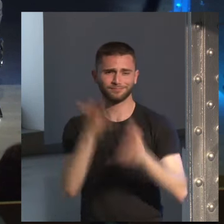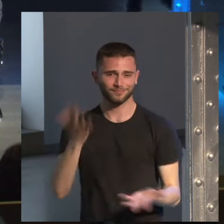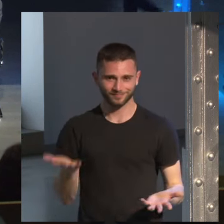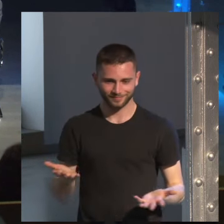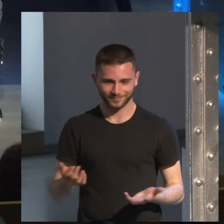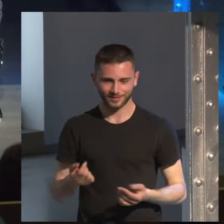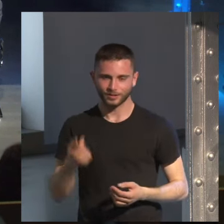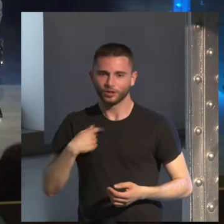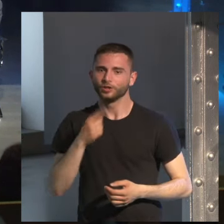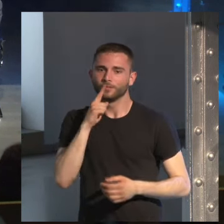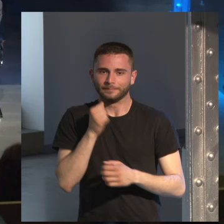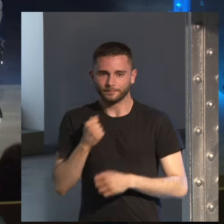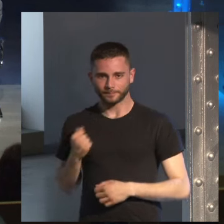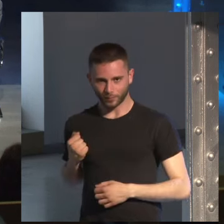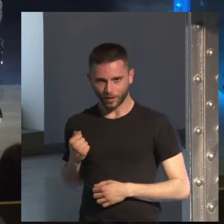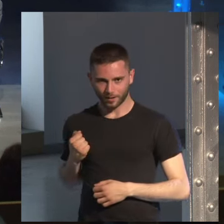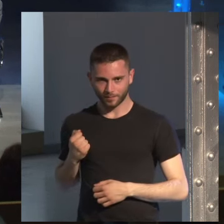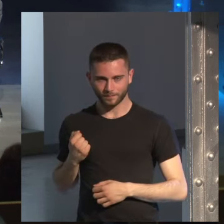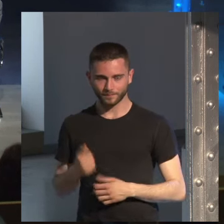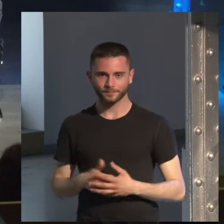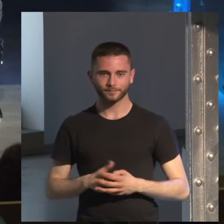pues me la guardo y le saco más partido